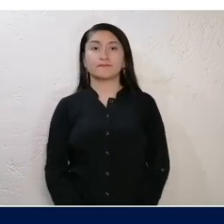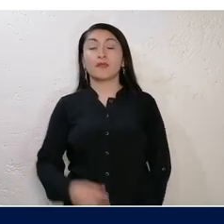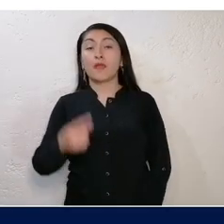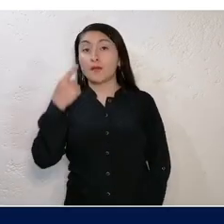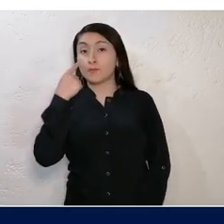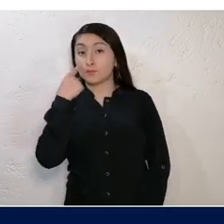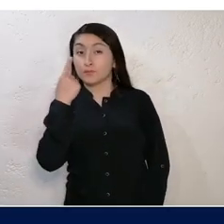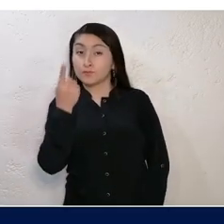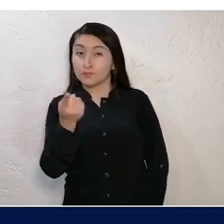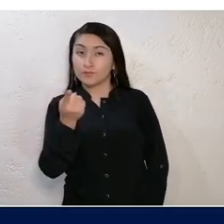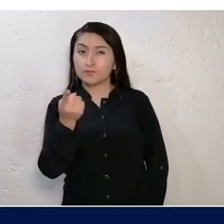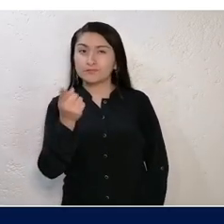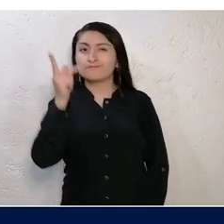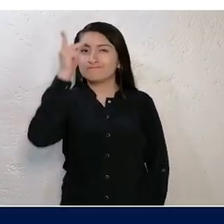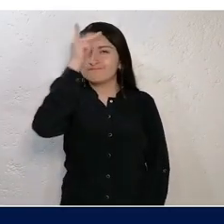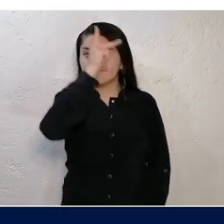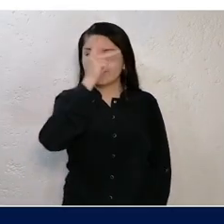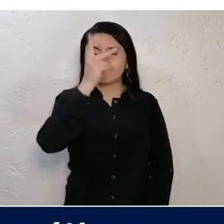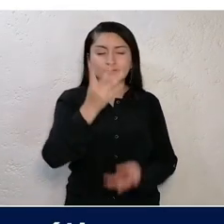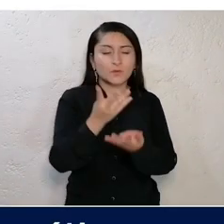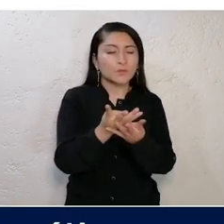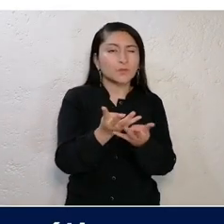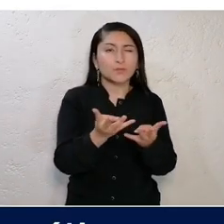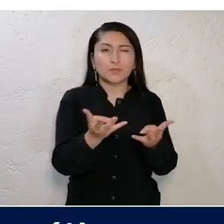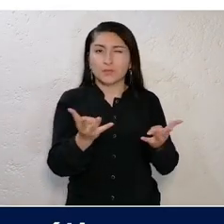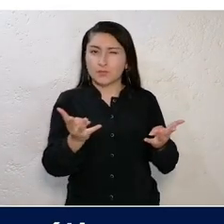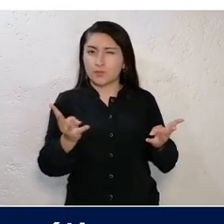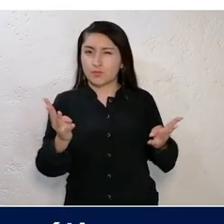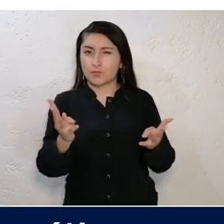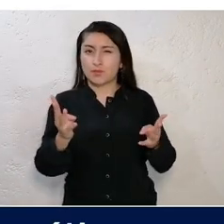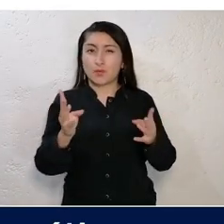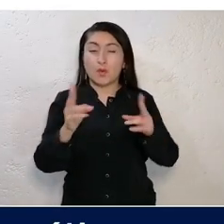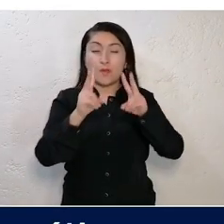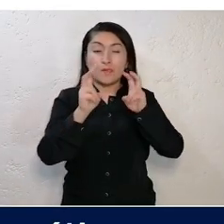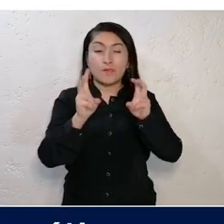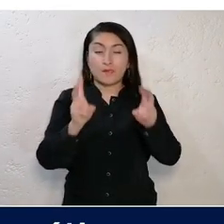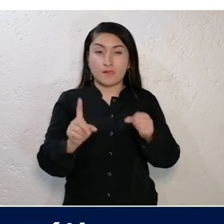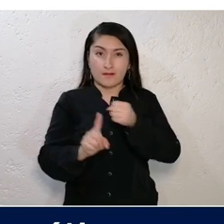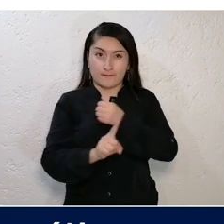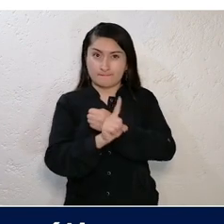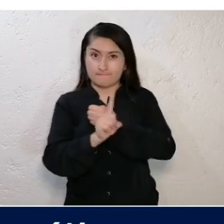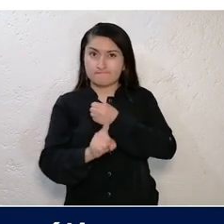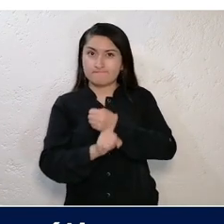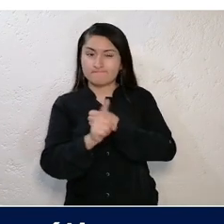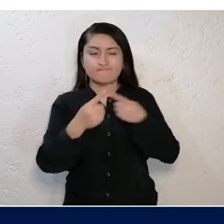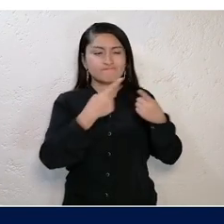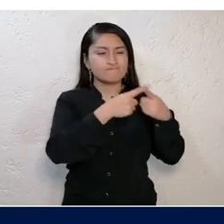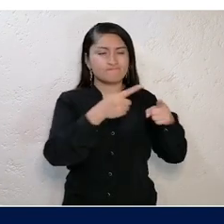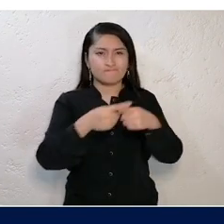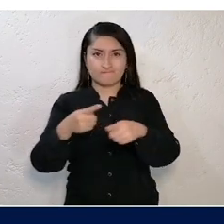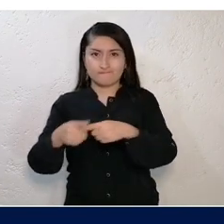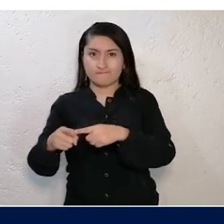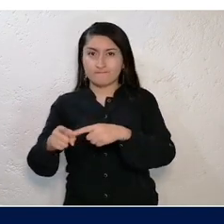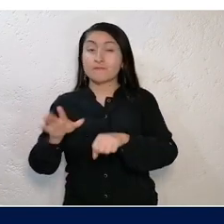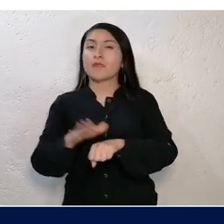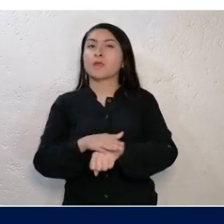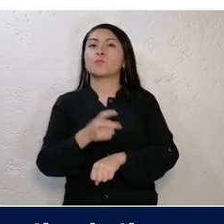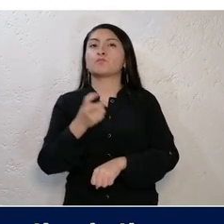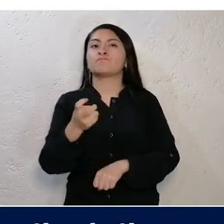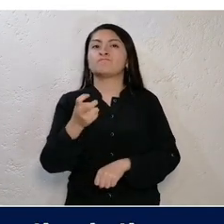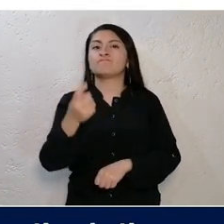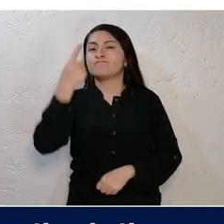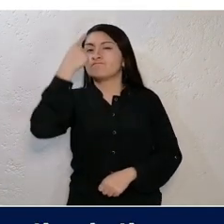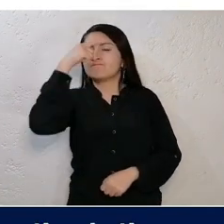Como podré darte cuenta, la psicología abarca una gran diversidad de temas y problemáticas, por lo cual,